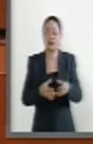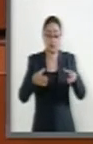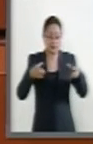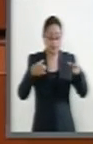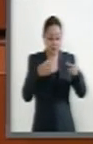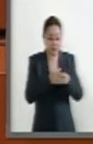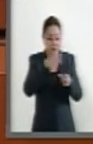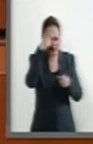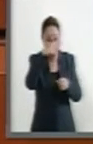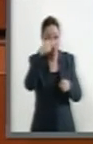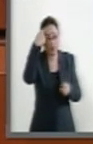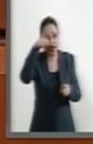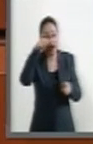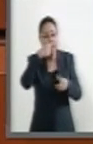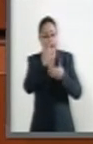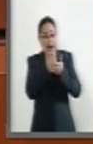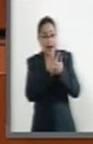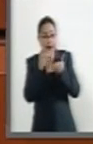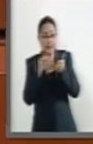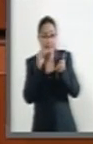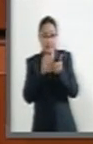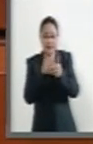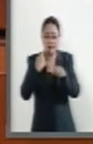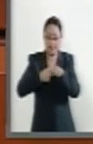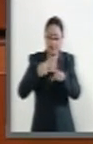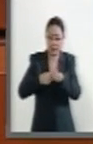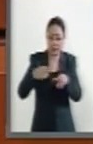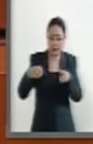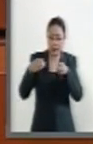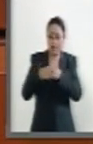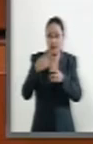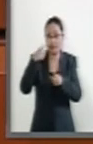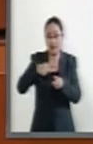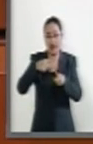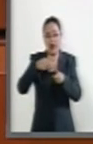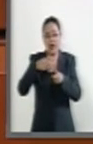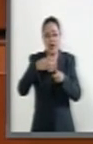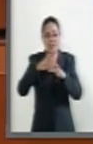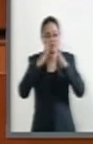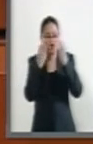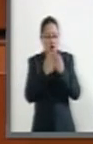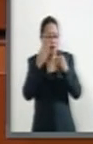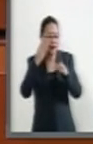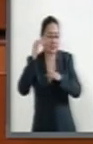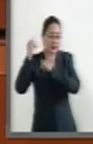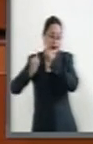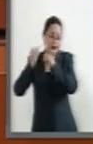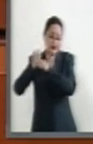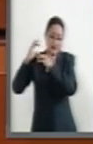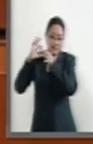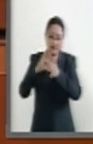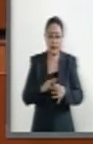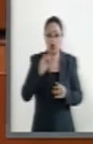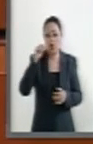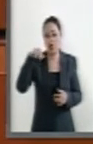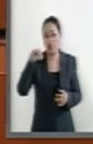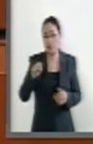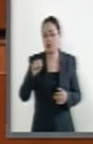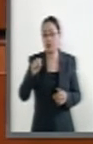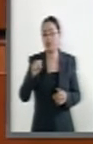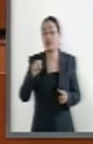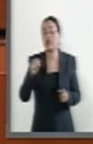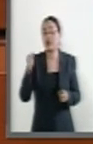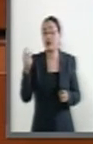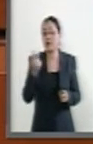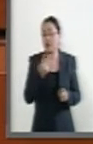Enfermedades y Centro Colaborador para la Familia de Clasificaciones Internacionales de la Organización Mundial de